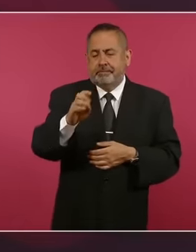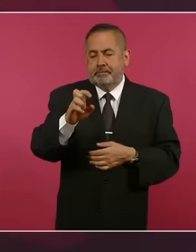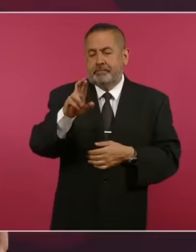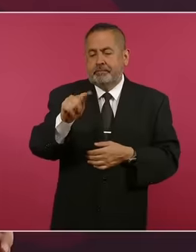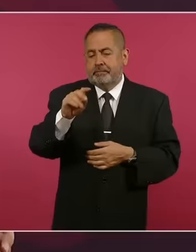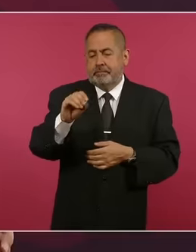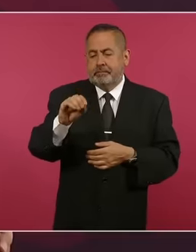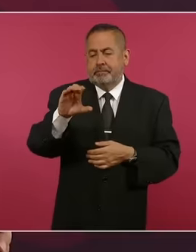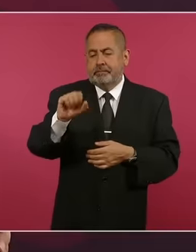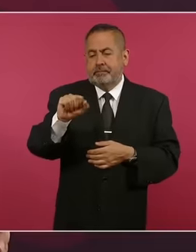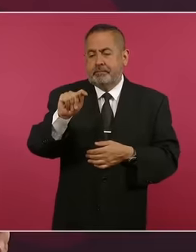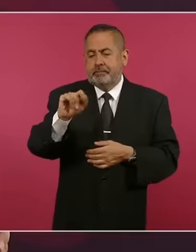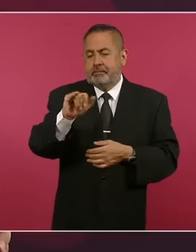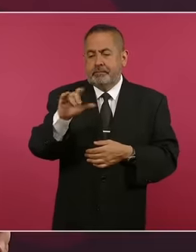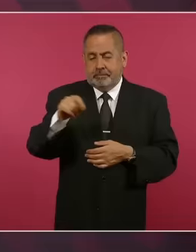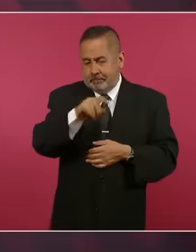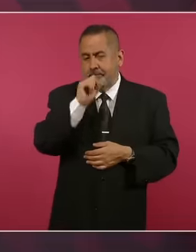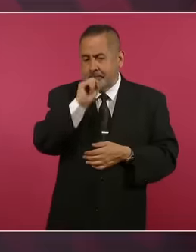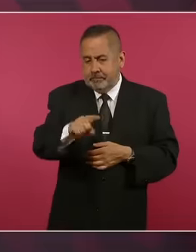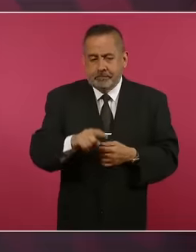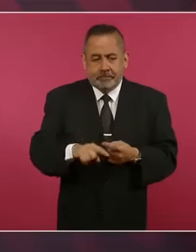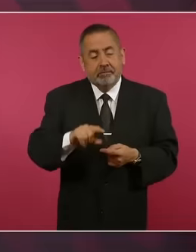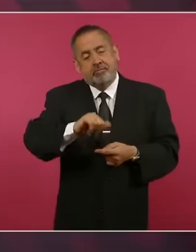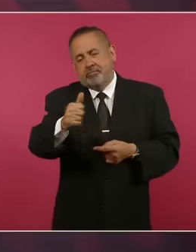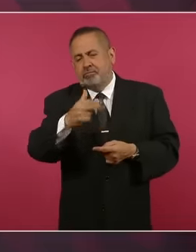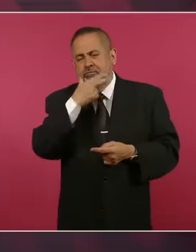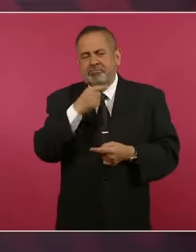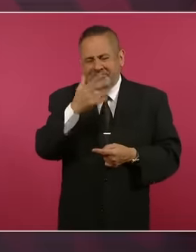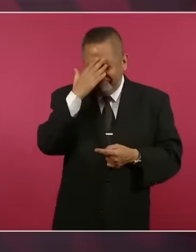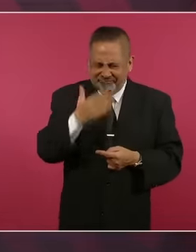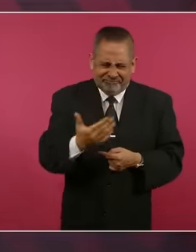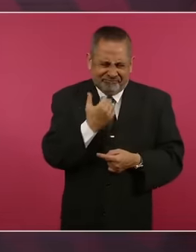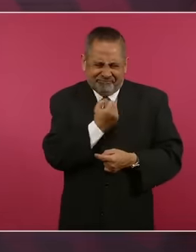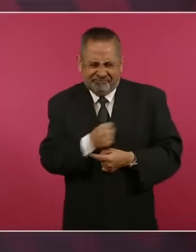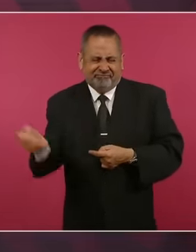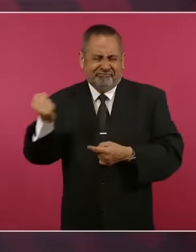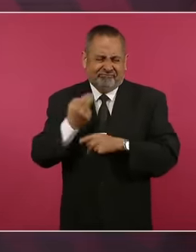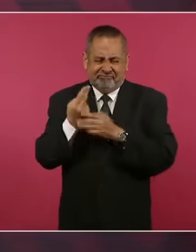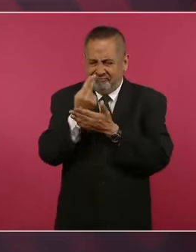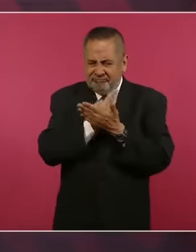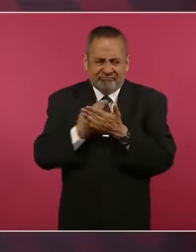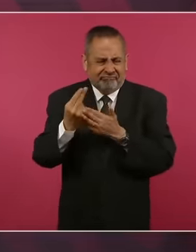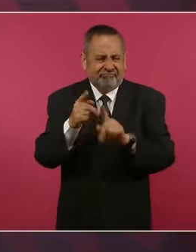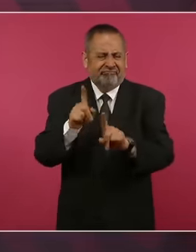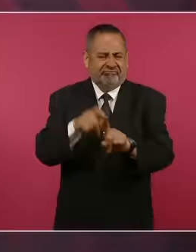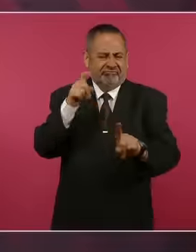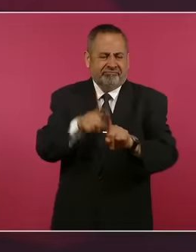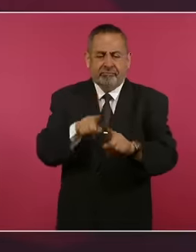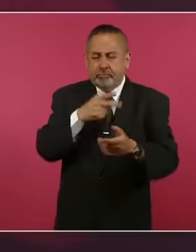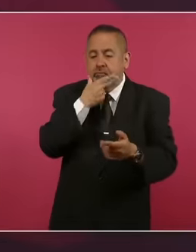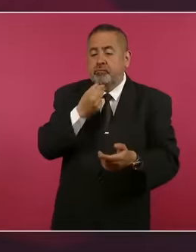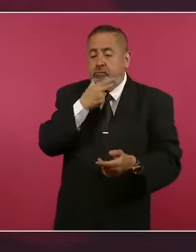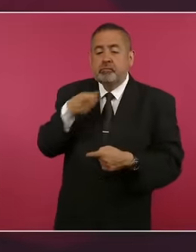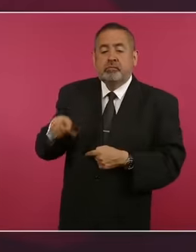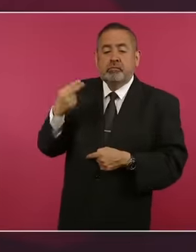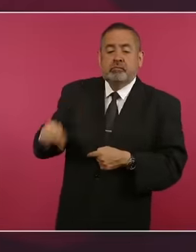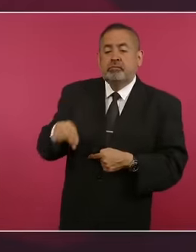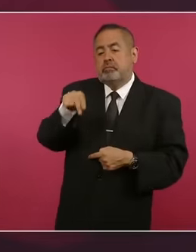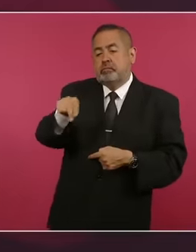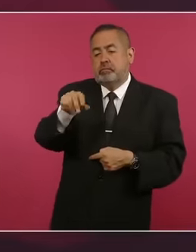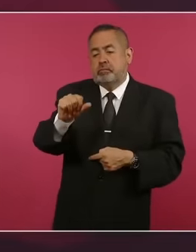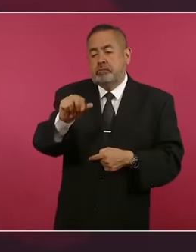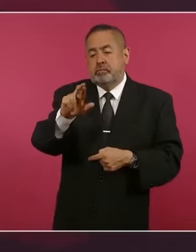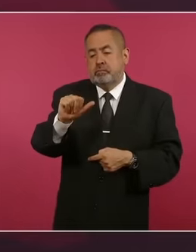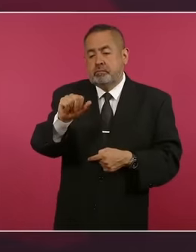ahí estaba ese gran caricaturista Naranjo, ahora